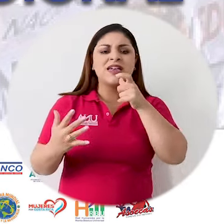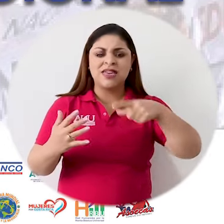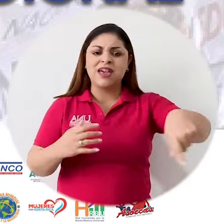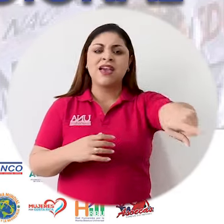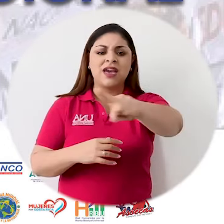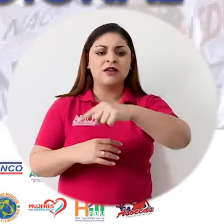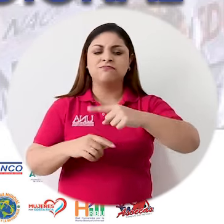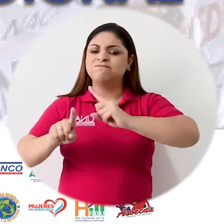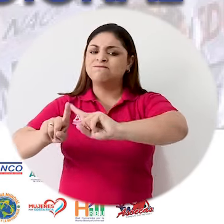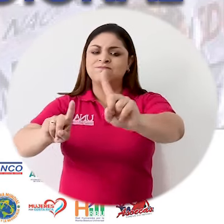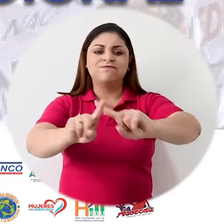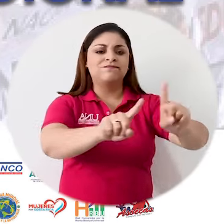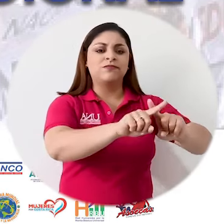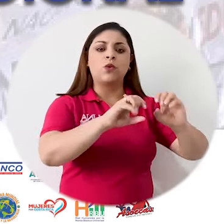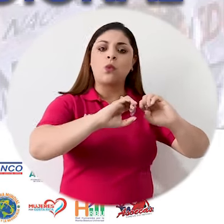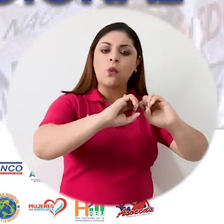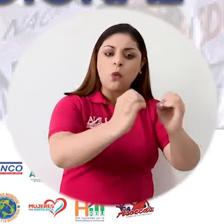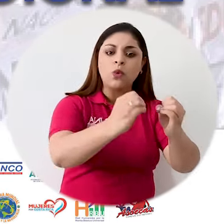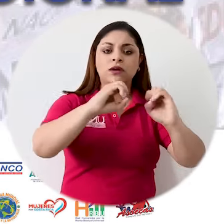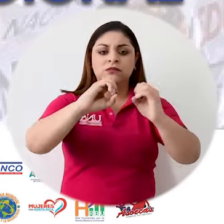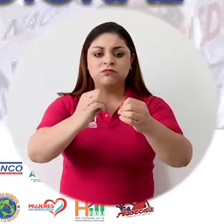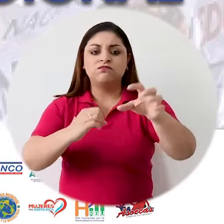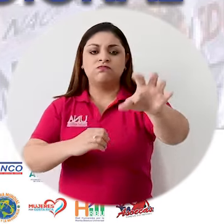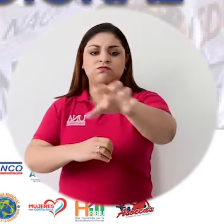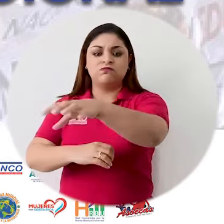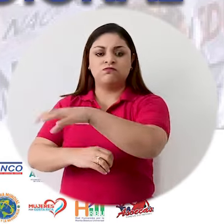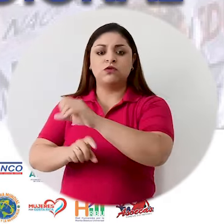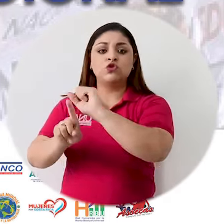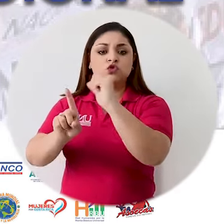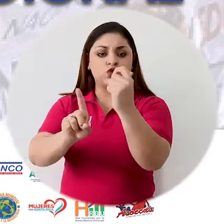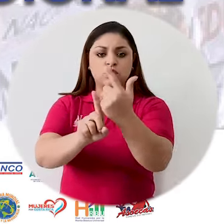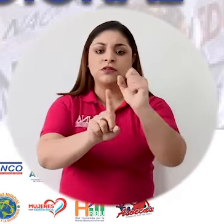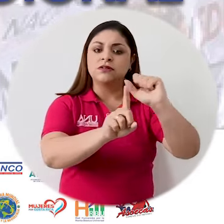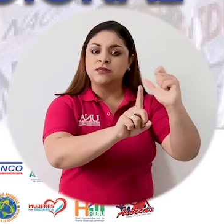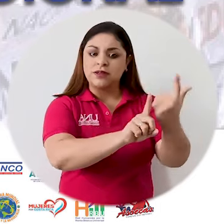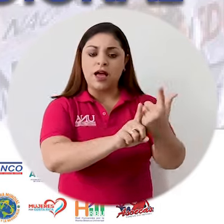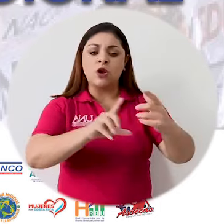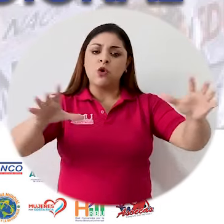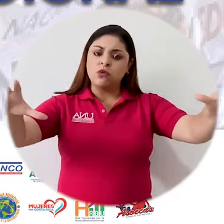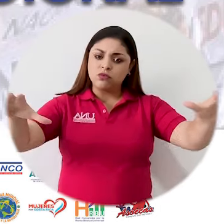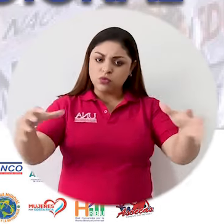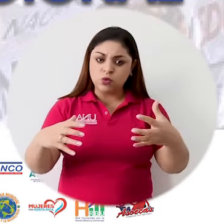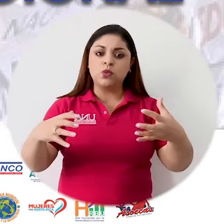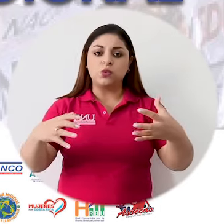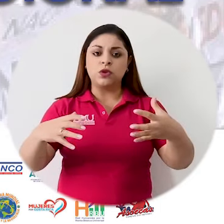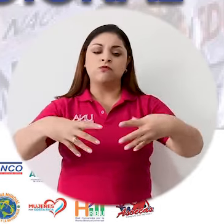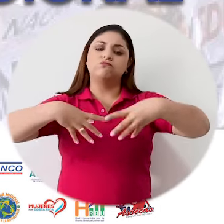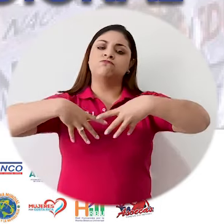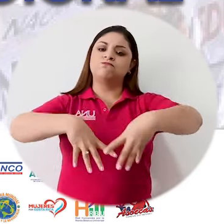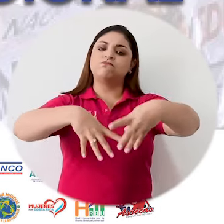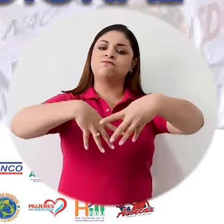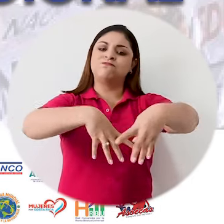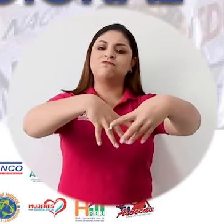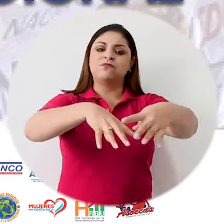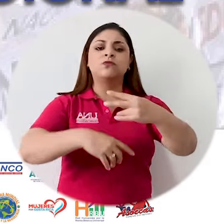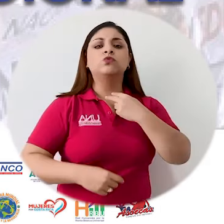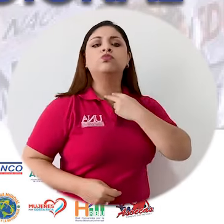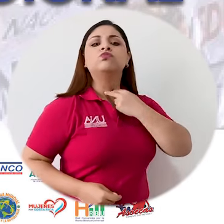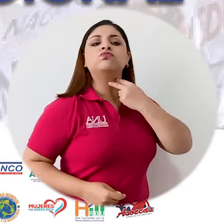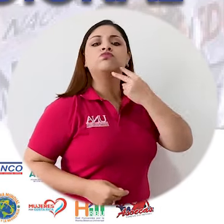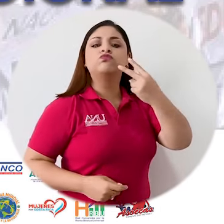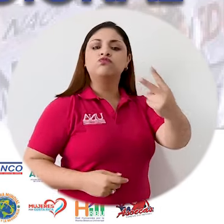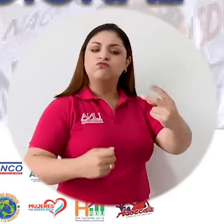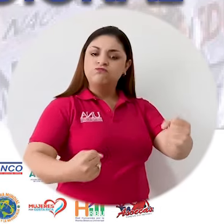participación de diferentes sectores sociales y organizaciones que de manera conjunta marcharemos para levantar la voz